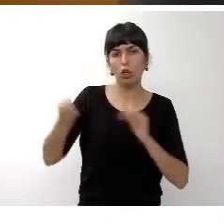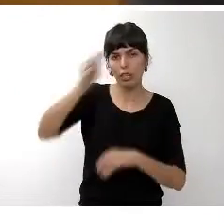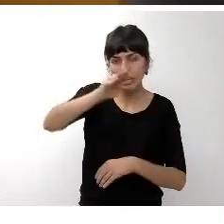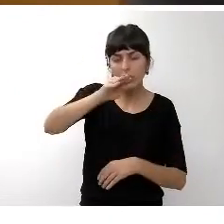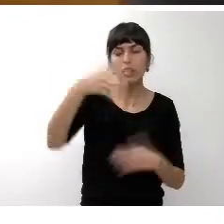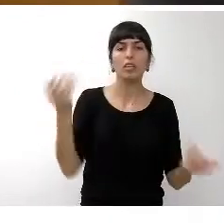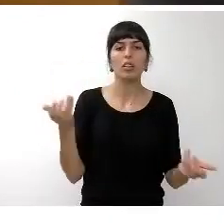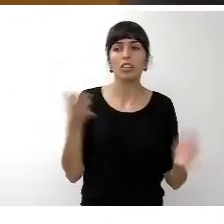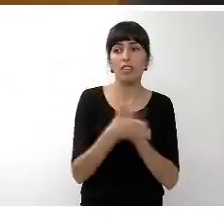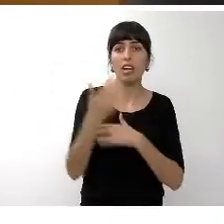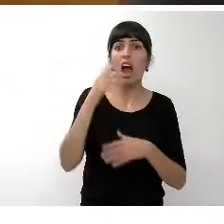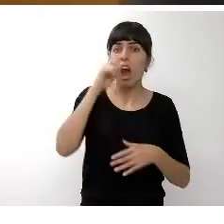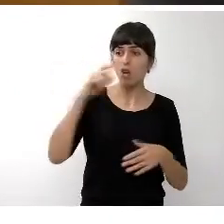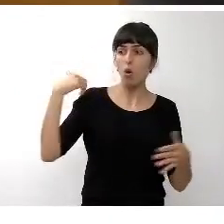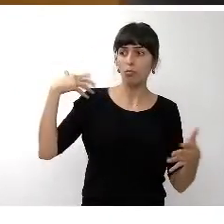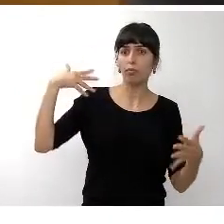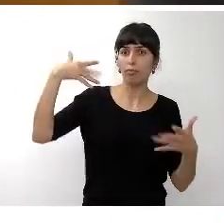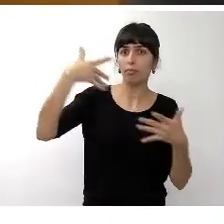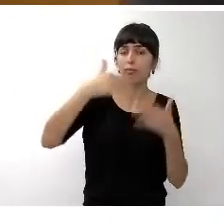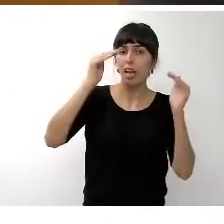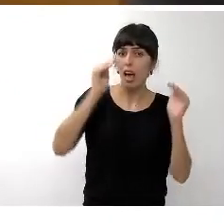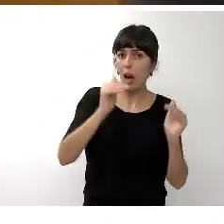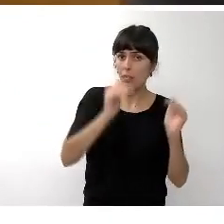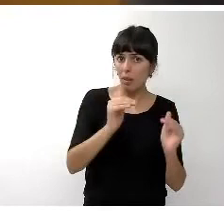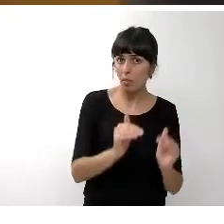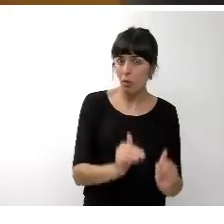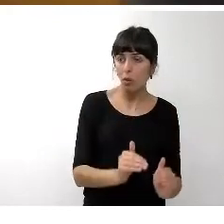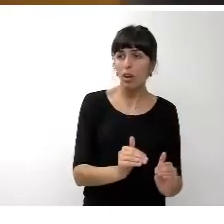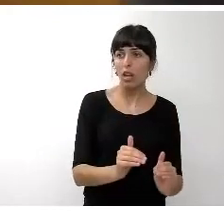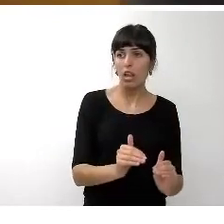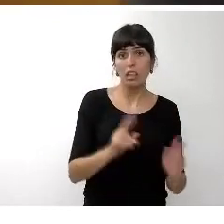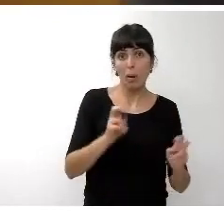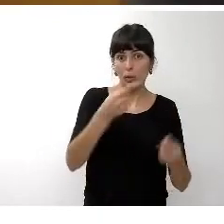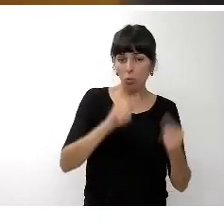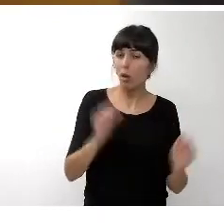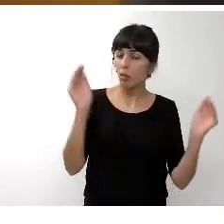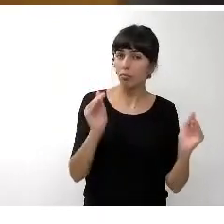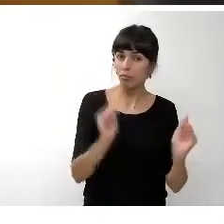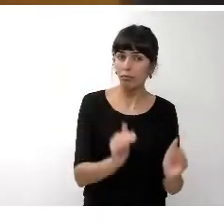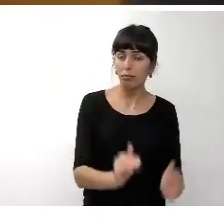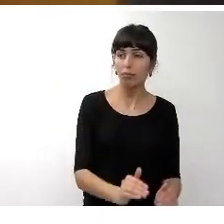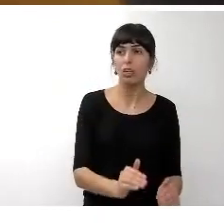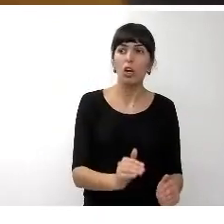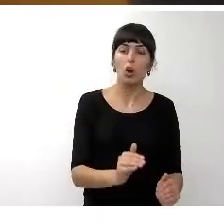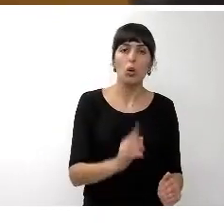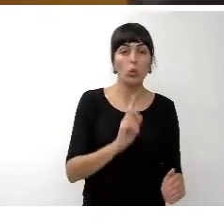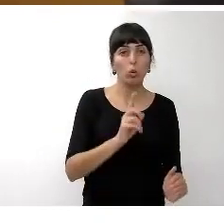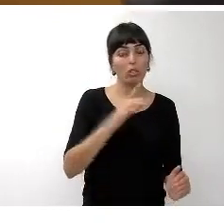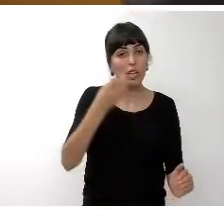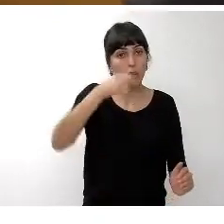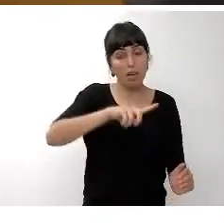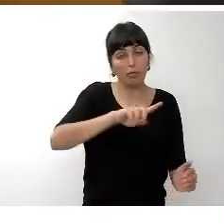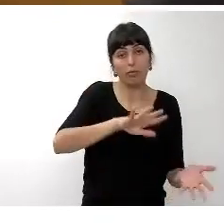donde ha venido disminuyendo minorando su consignación presupuestaria y no solo su congelación sino su minoración